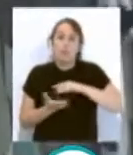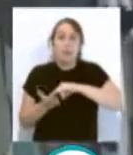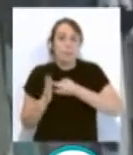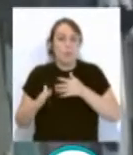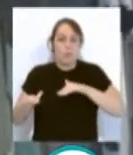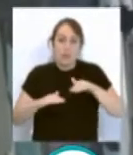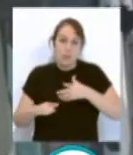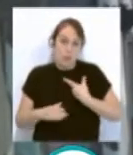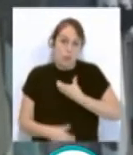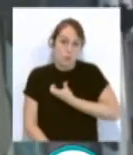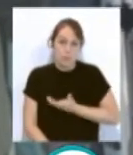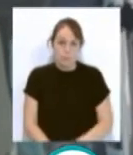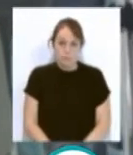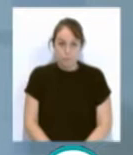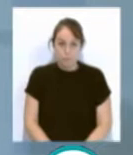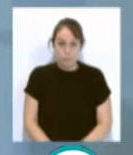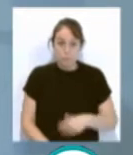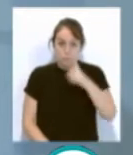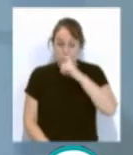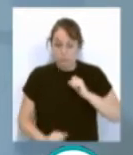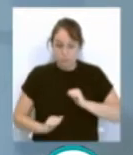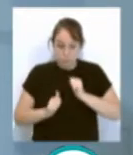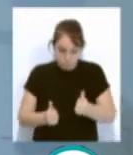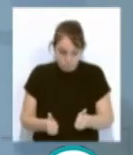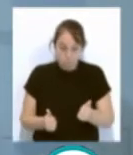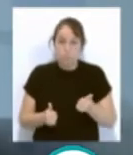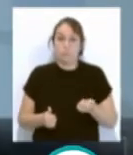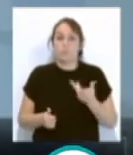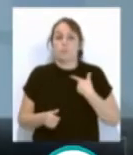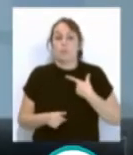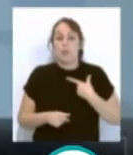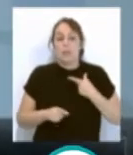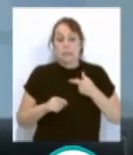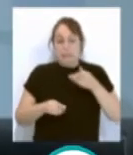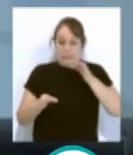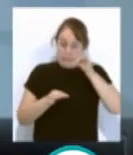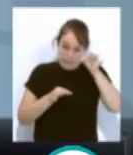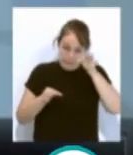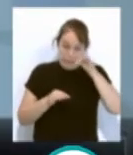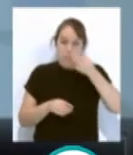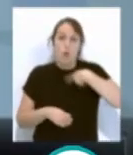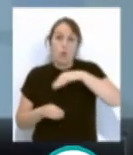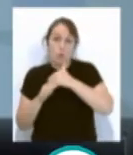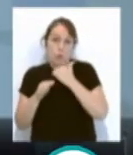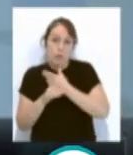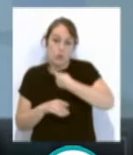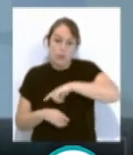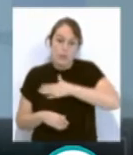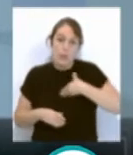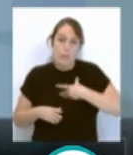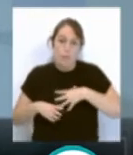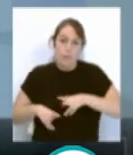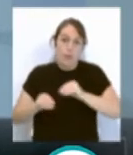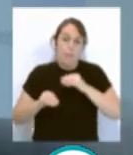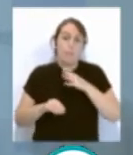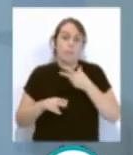consistorio. A principios de año lo hemos tenido que retocar ahora y en octubre espero que lo culminemos para avanzar ya de forma decidida en este nuevo pliego de